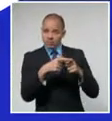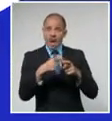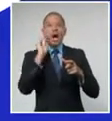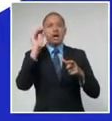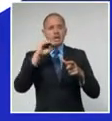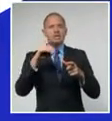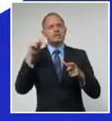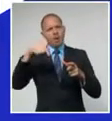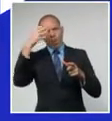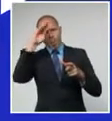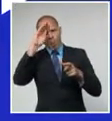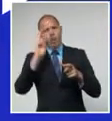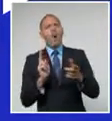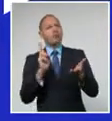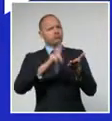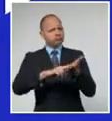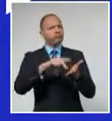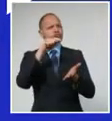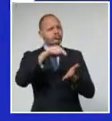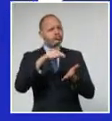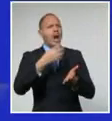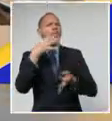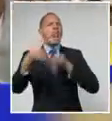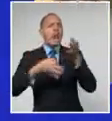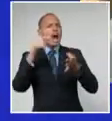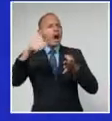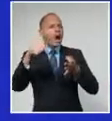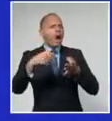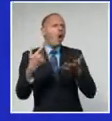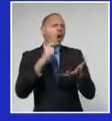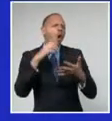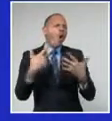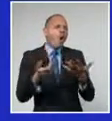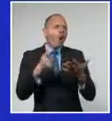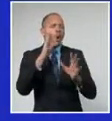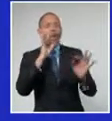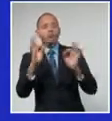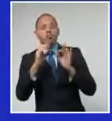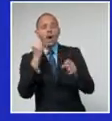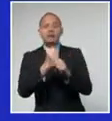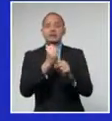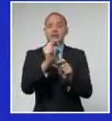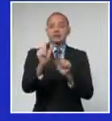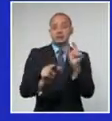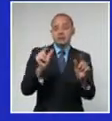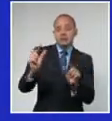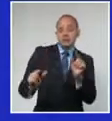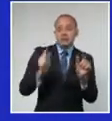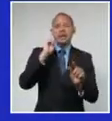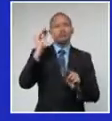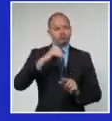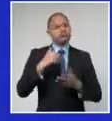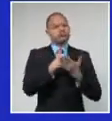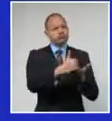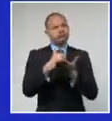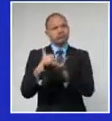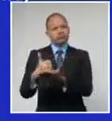expondrá sus experiencias en materia de protección laboral durante la etapa de enfrentamiento a la actual pandemia.